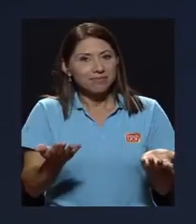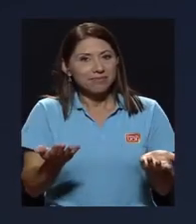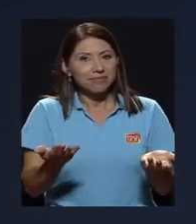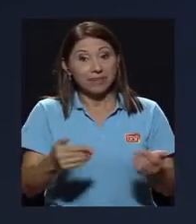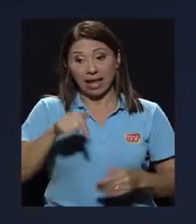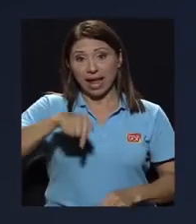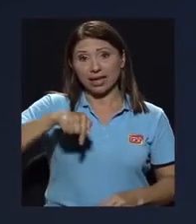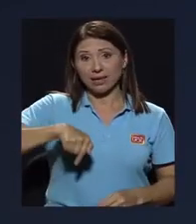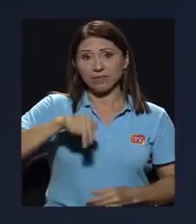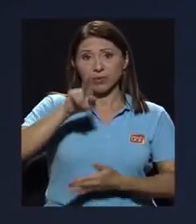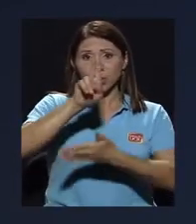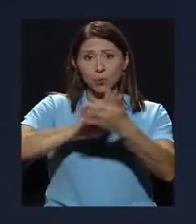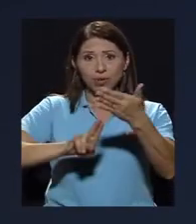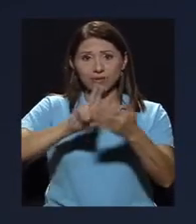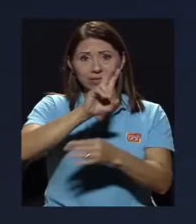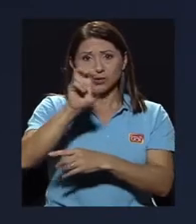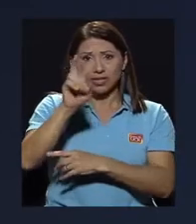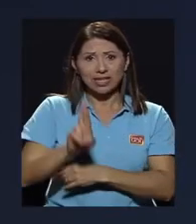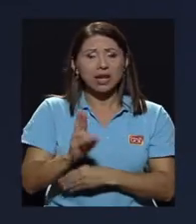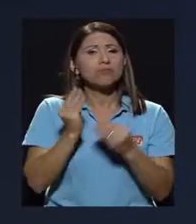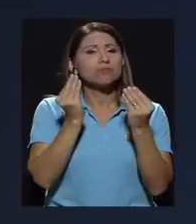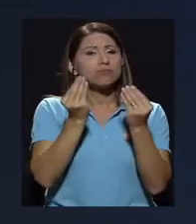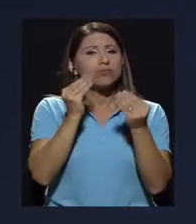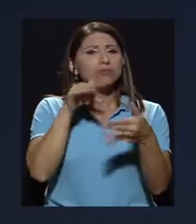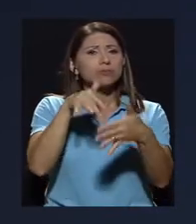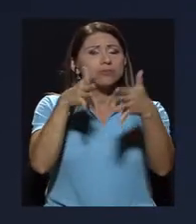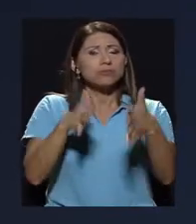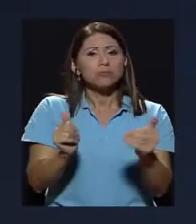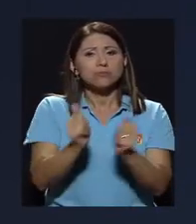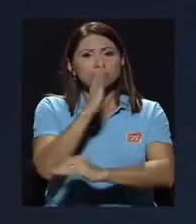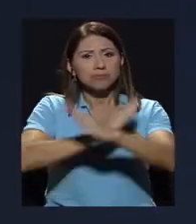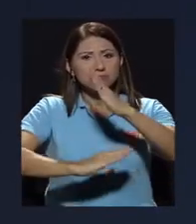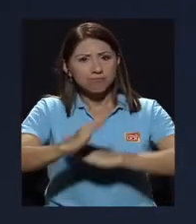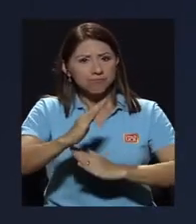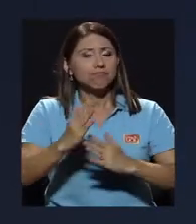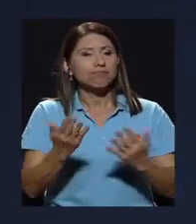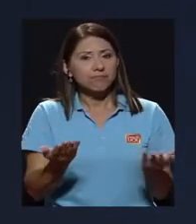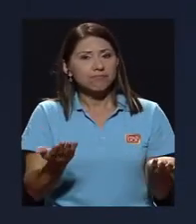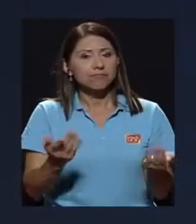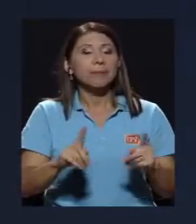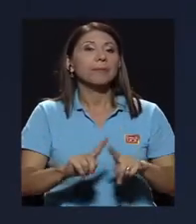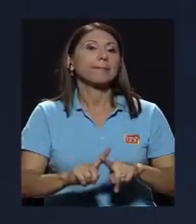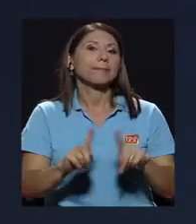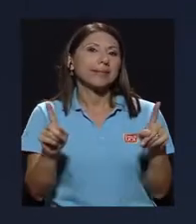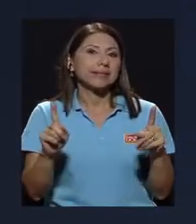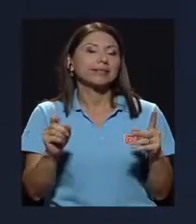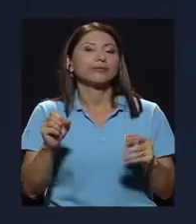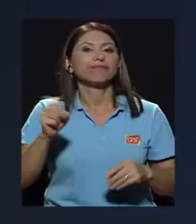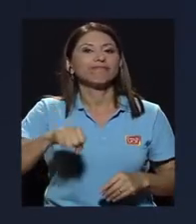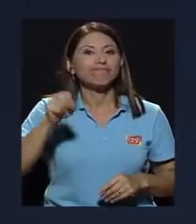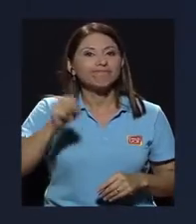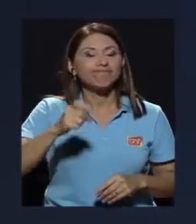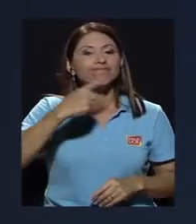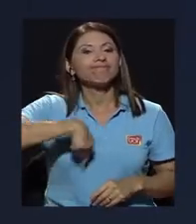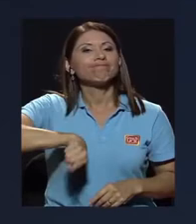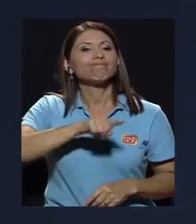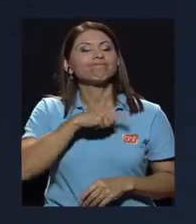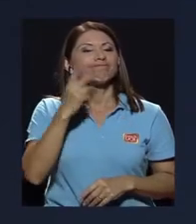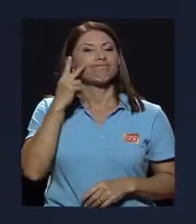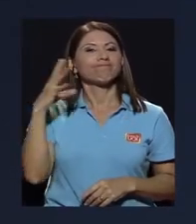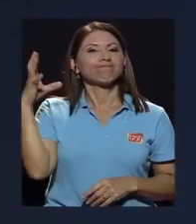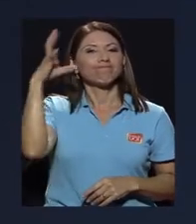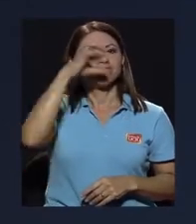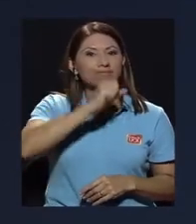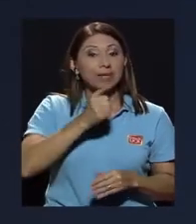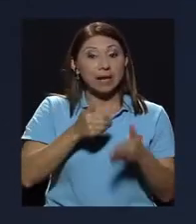aquí la Universidad de Costa Rica tiene muchos estudiantes con discapacidad, ¿verdad? Pero sí, estamos viendo que a pesar de que son